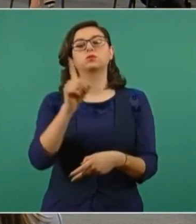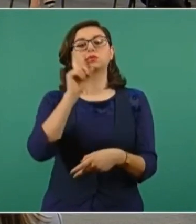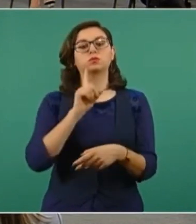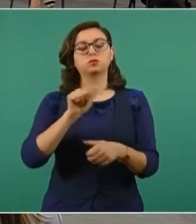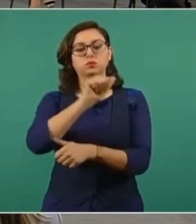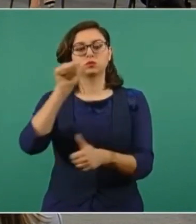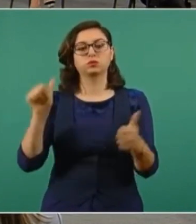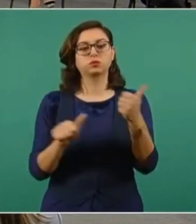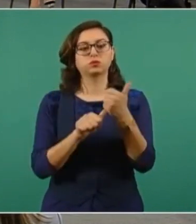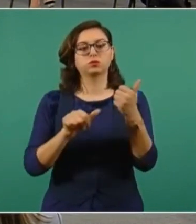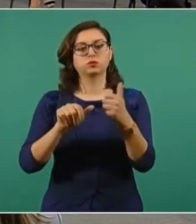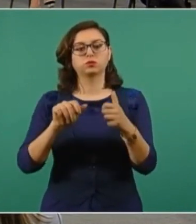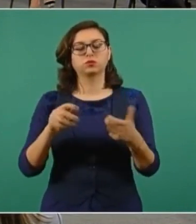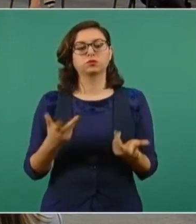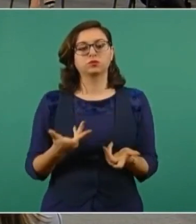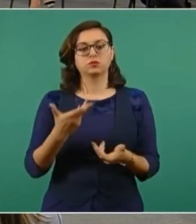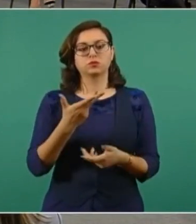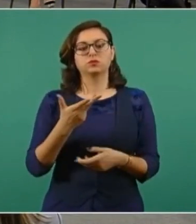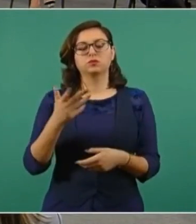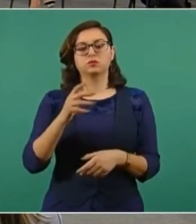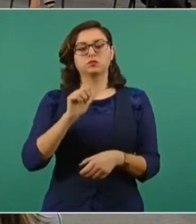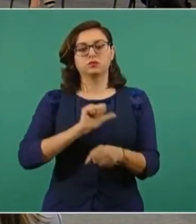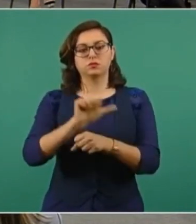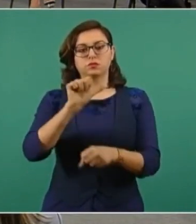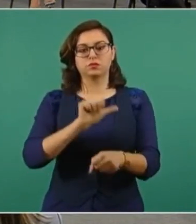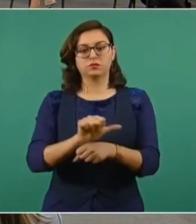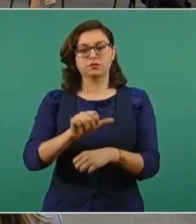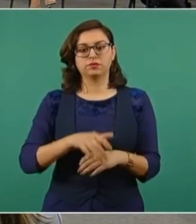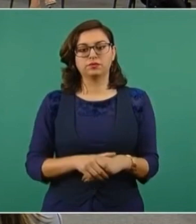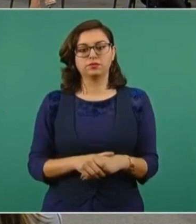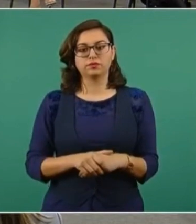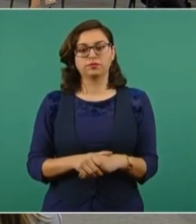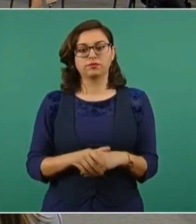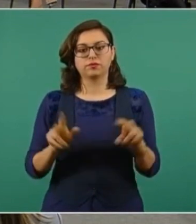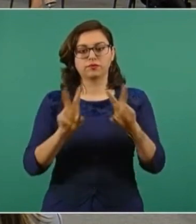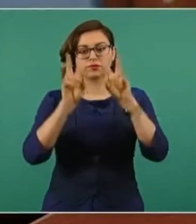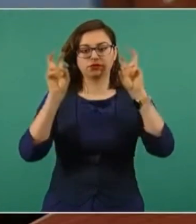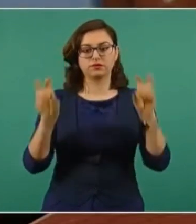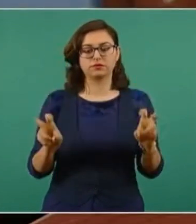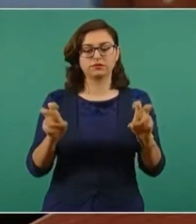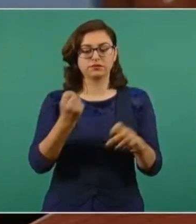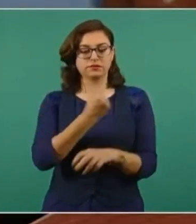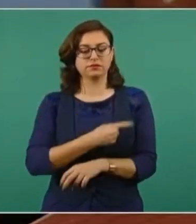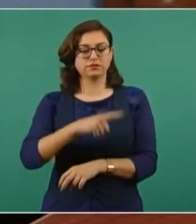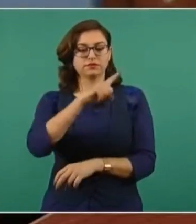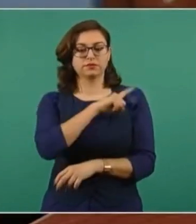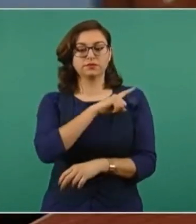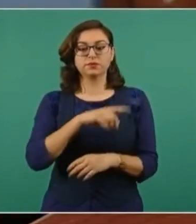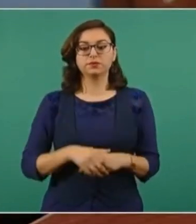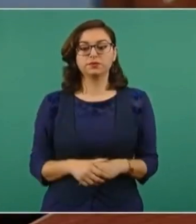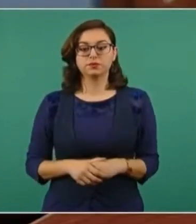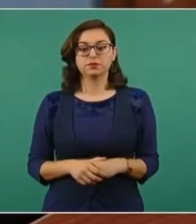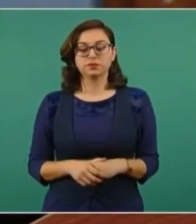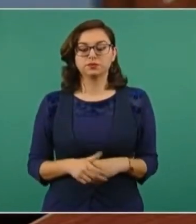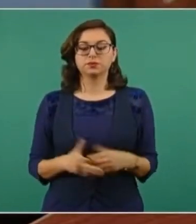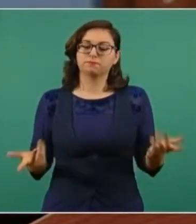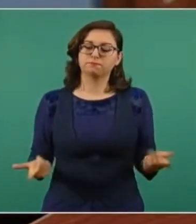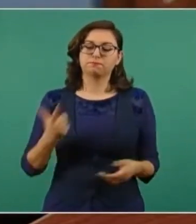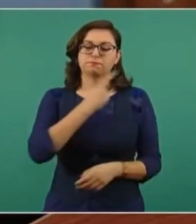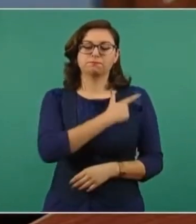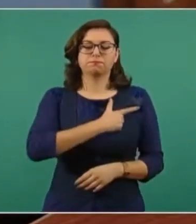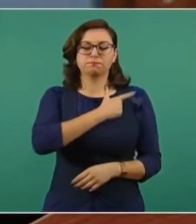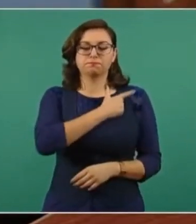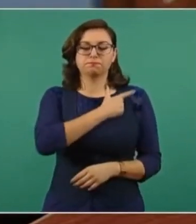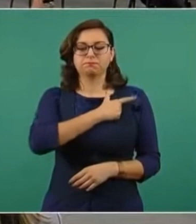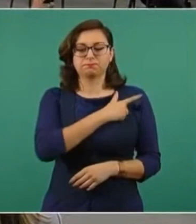presidencial de Argentina en materia de salud. Y nos da mucho gusto